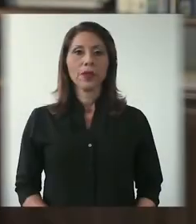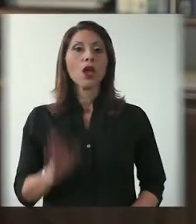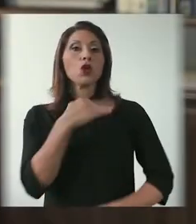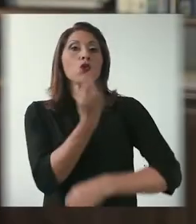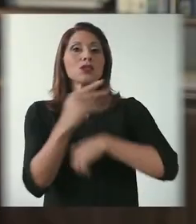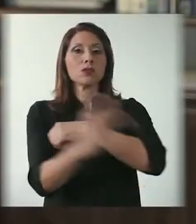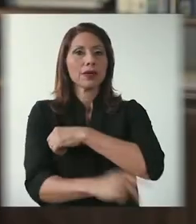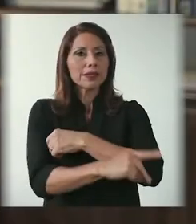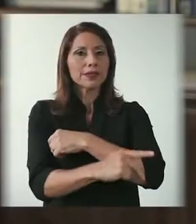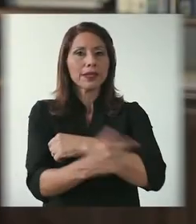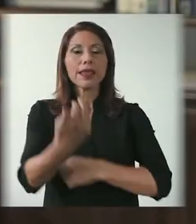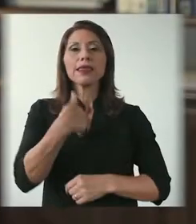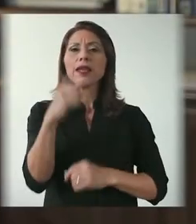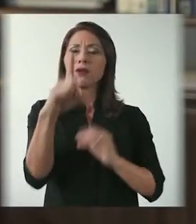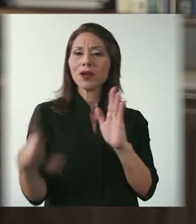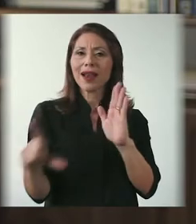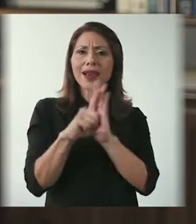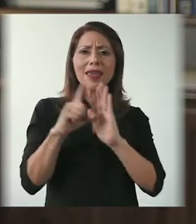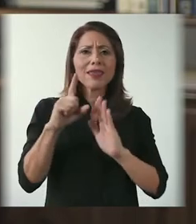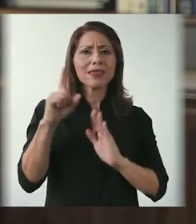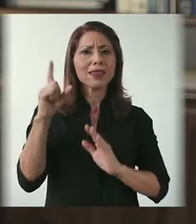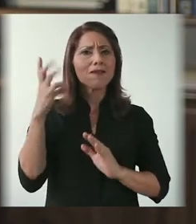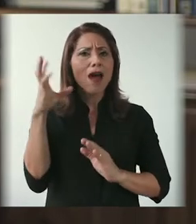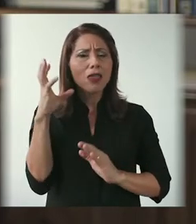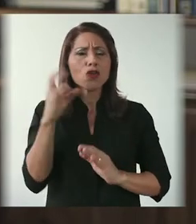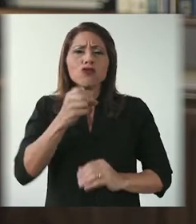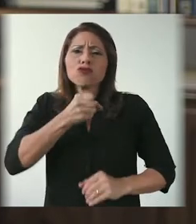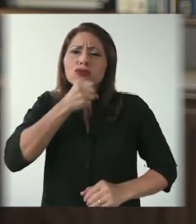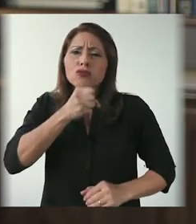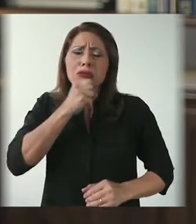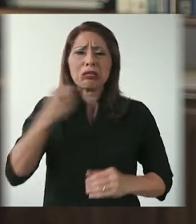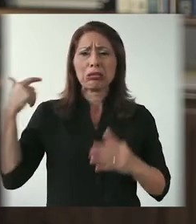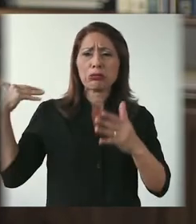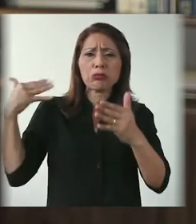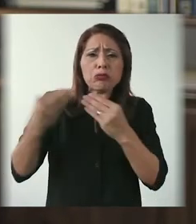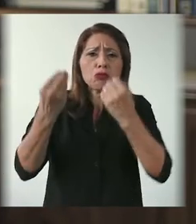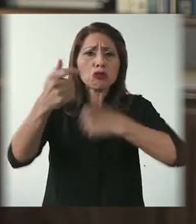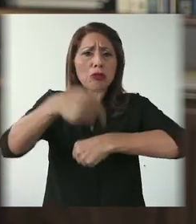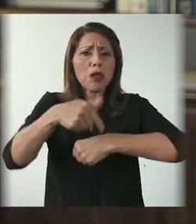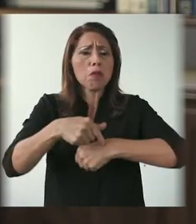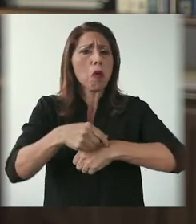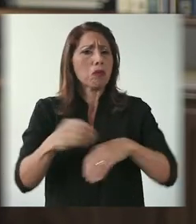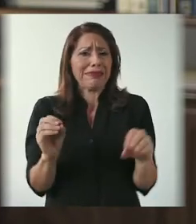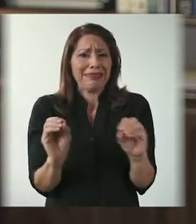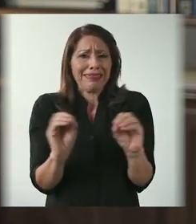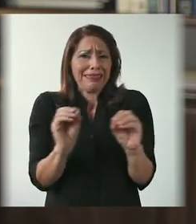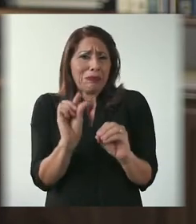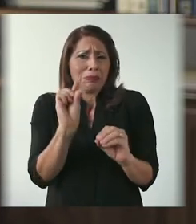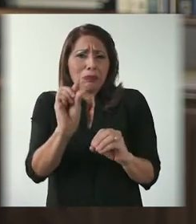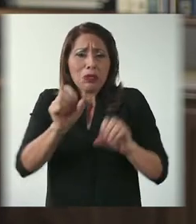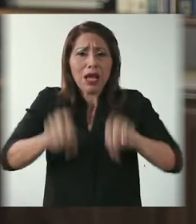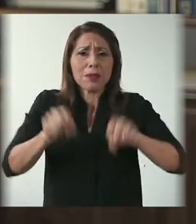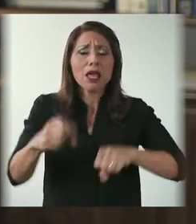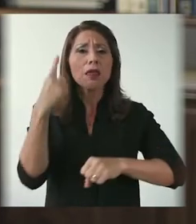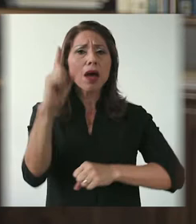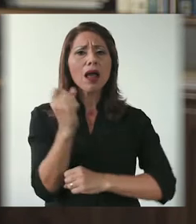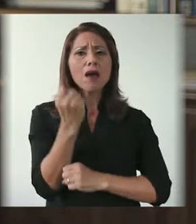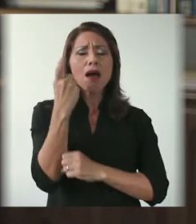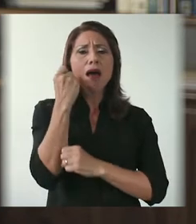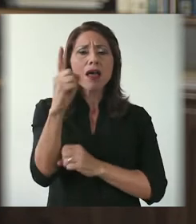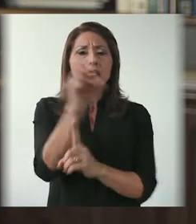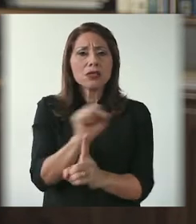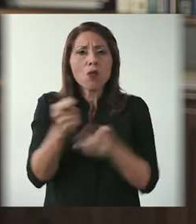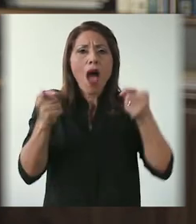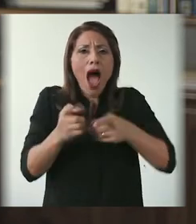Nuestro país tiene una ley de radio obsoleta, basada en el tiempo y sin la más mínima capacidad para comprender los fenómenos